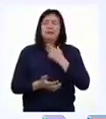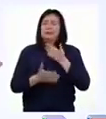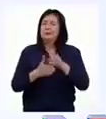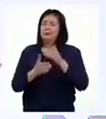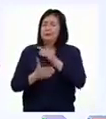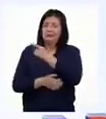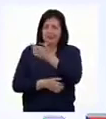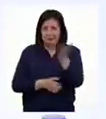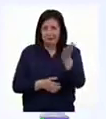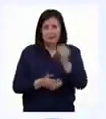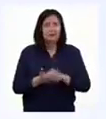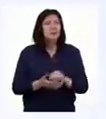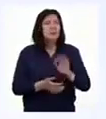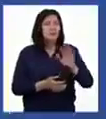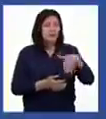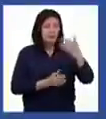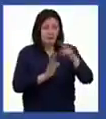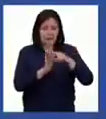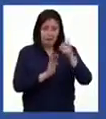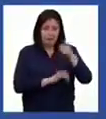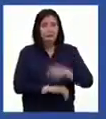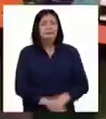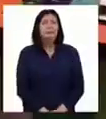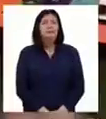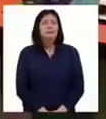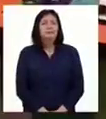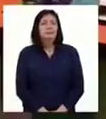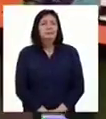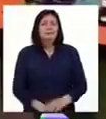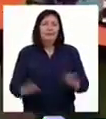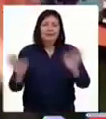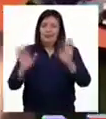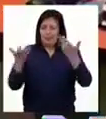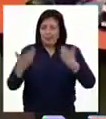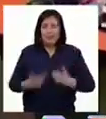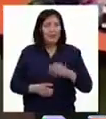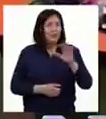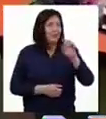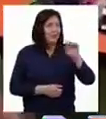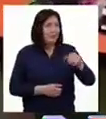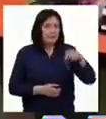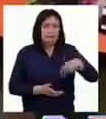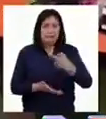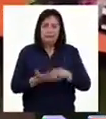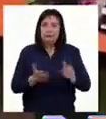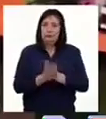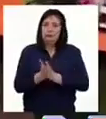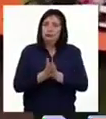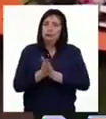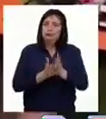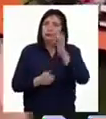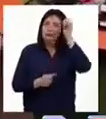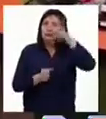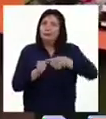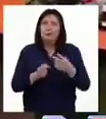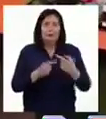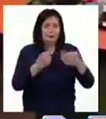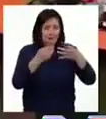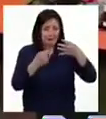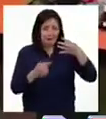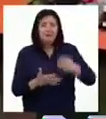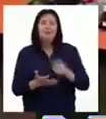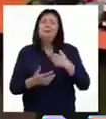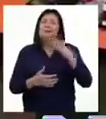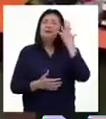compartir con ustedes el siguiente video. Hola, soy Camila. En esta semana, fui recordando varios momentos